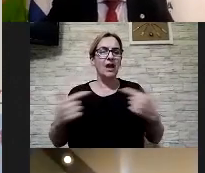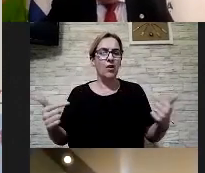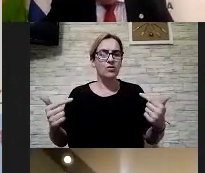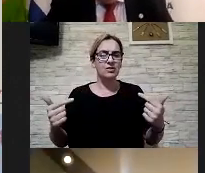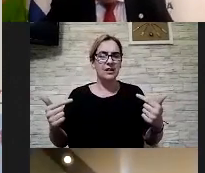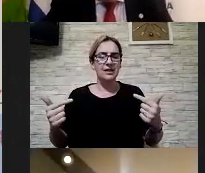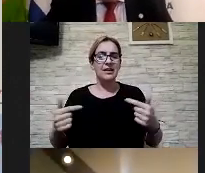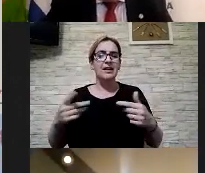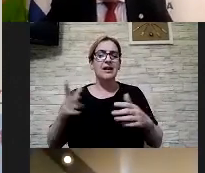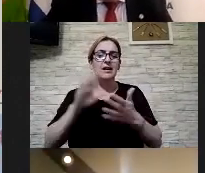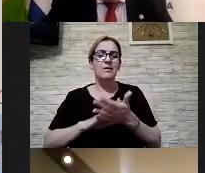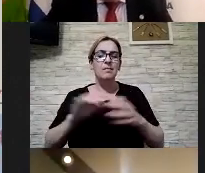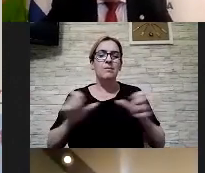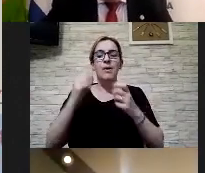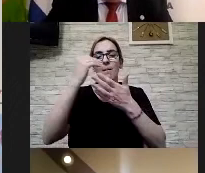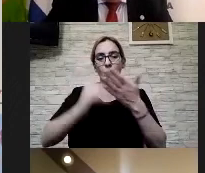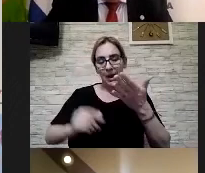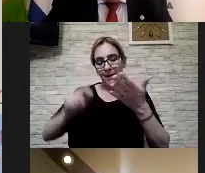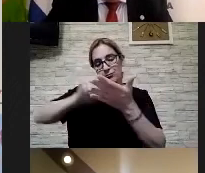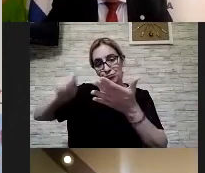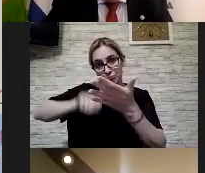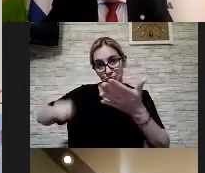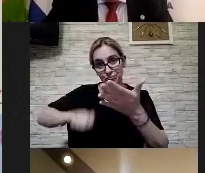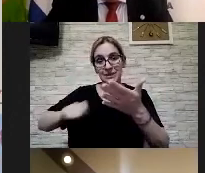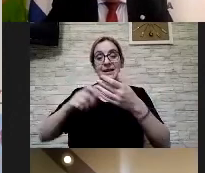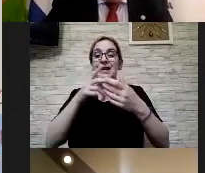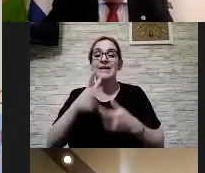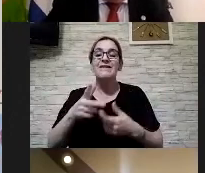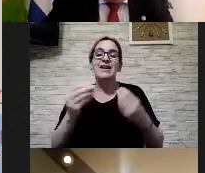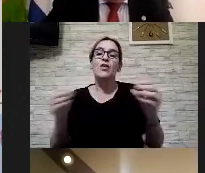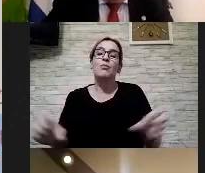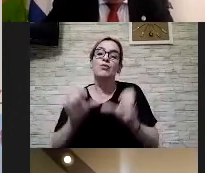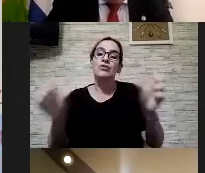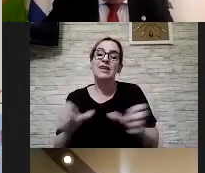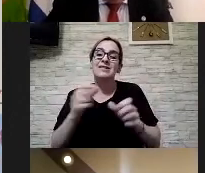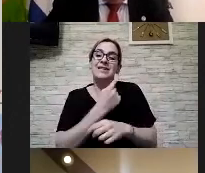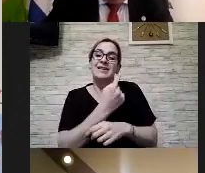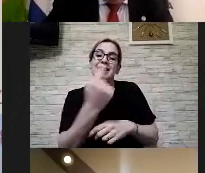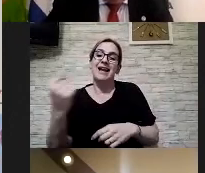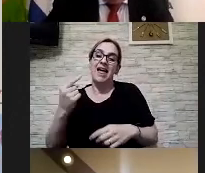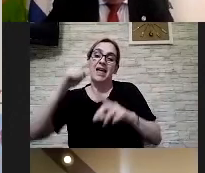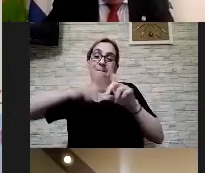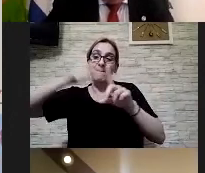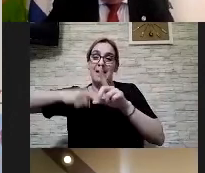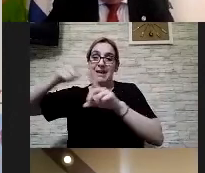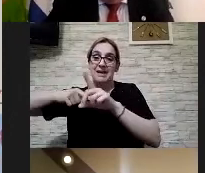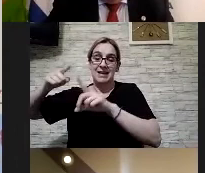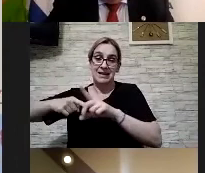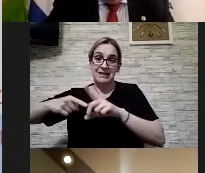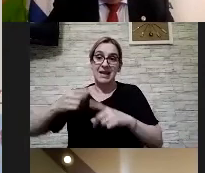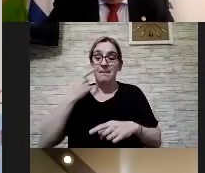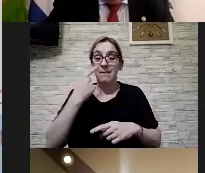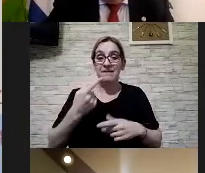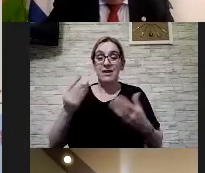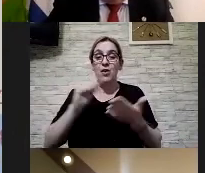licitarlo también un cronograma un año bueno qué se va a hacer en cada mes que se está planificado para hacer después